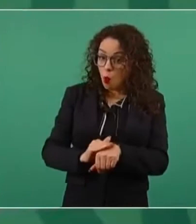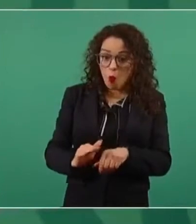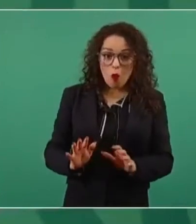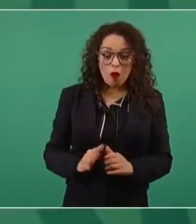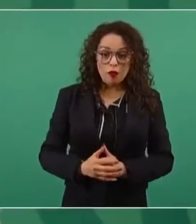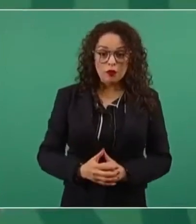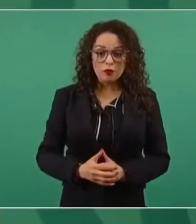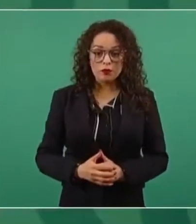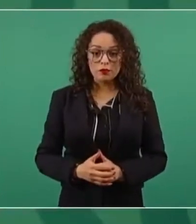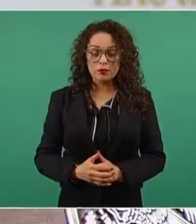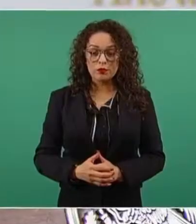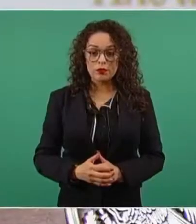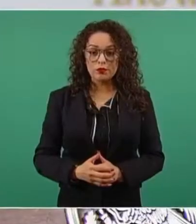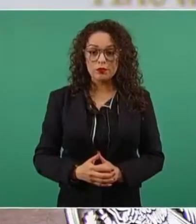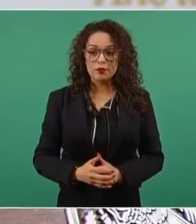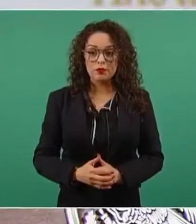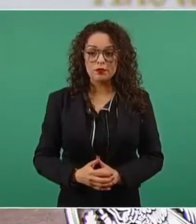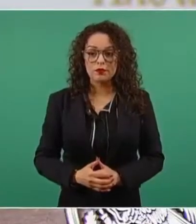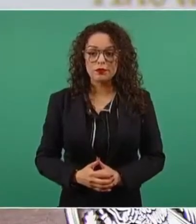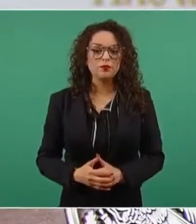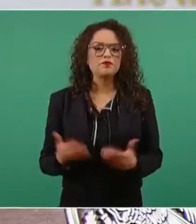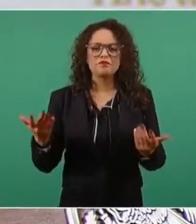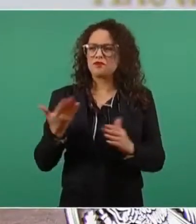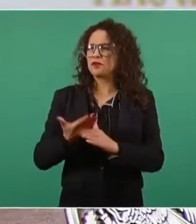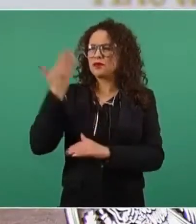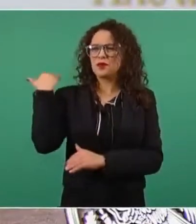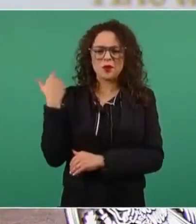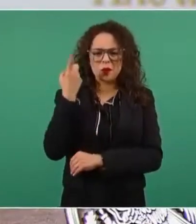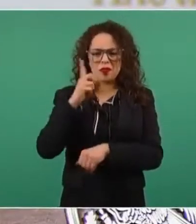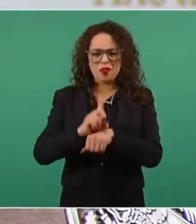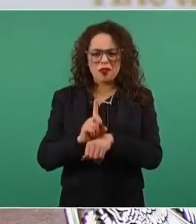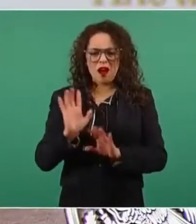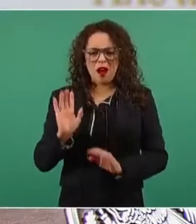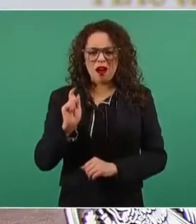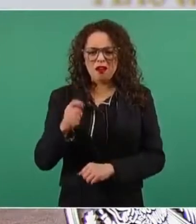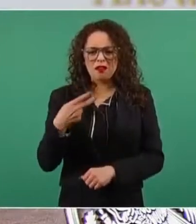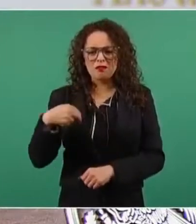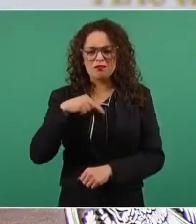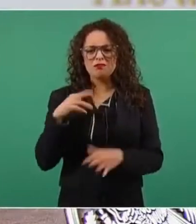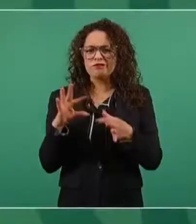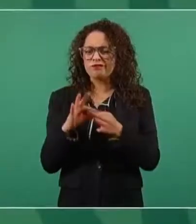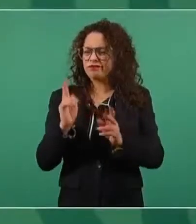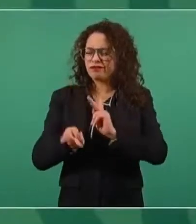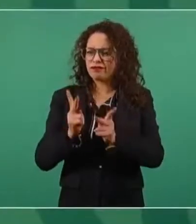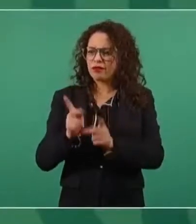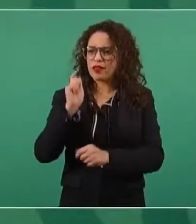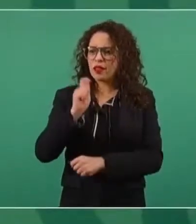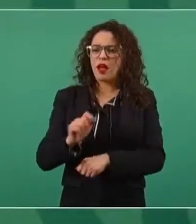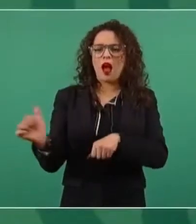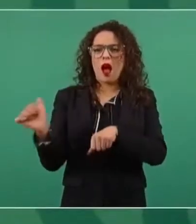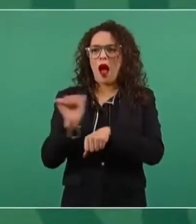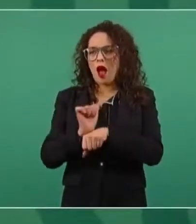El otro día hablábamos de que los intelectuales actores